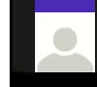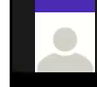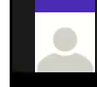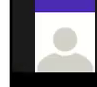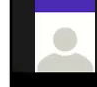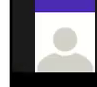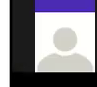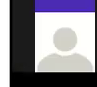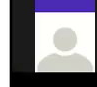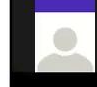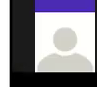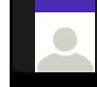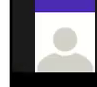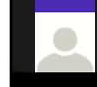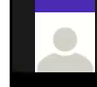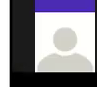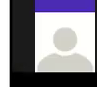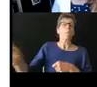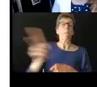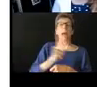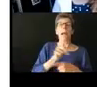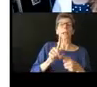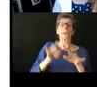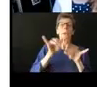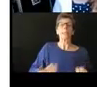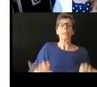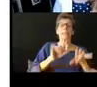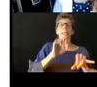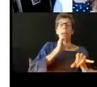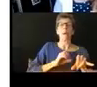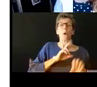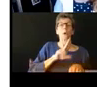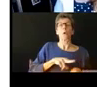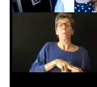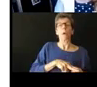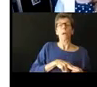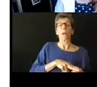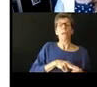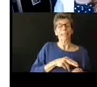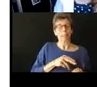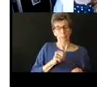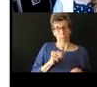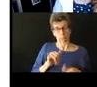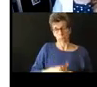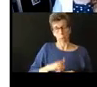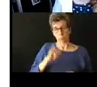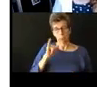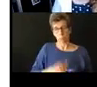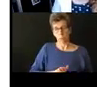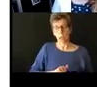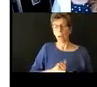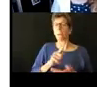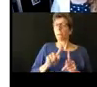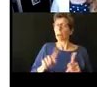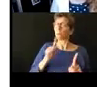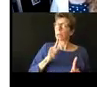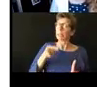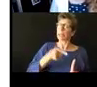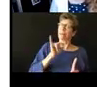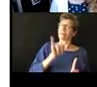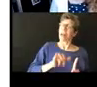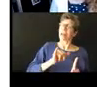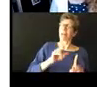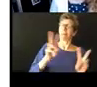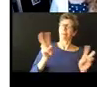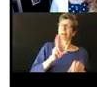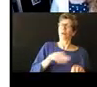tenemos una nueva normal entonces está bien porque siempre tenemos que trabajar con nuestros niños y yo creo que con Team Child se